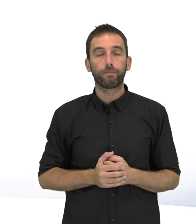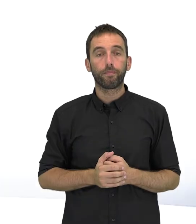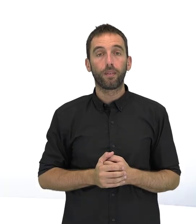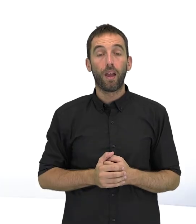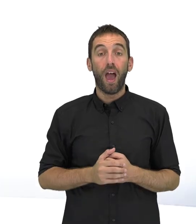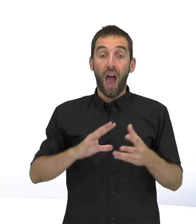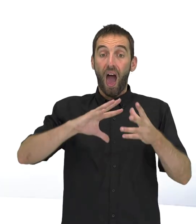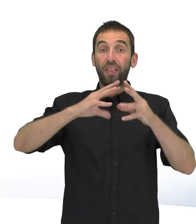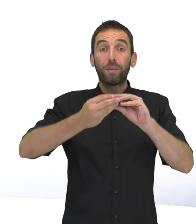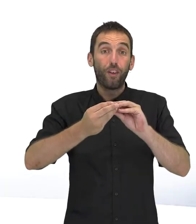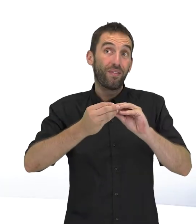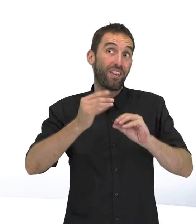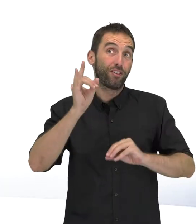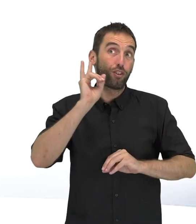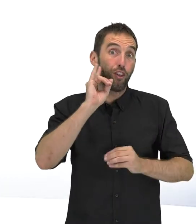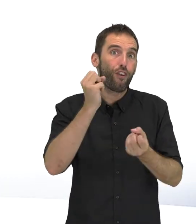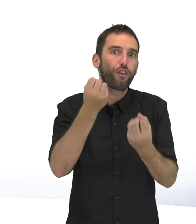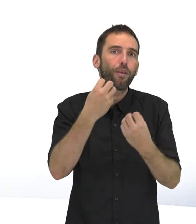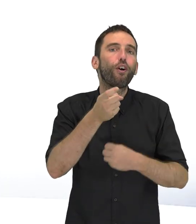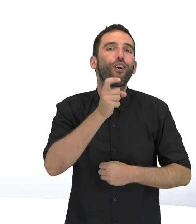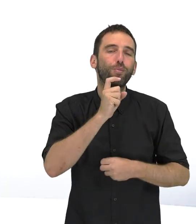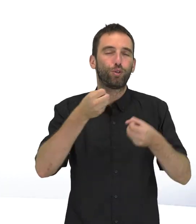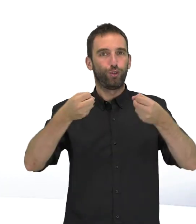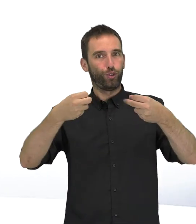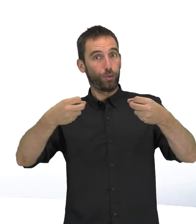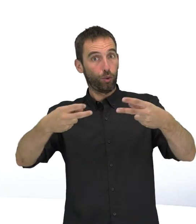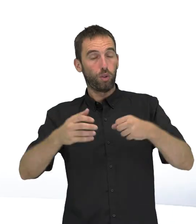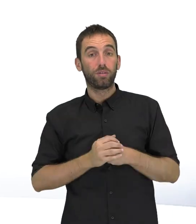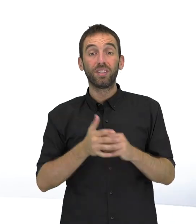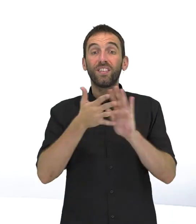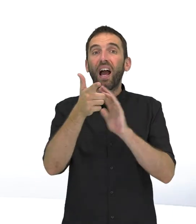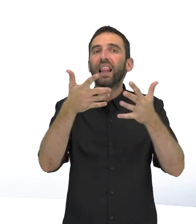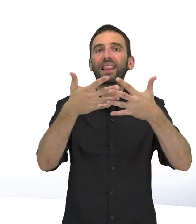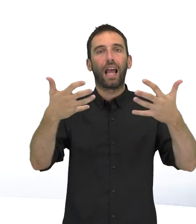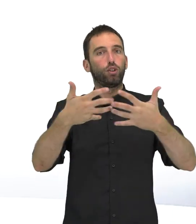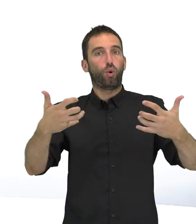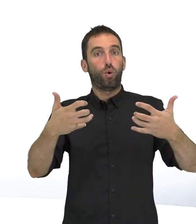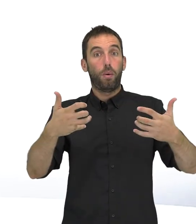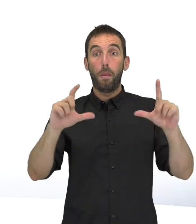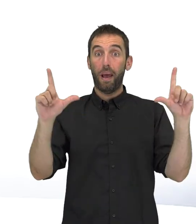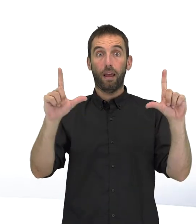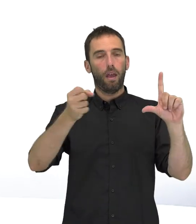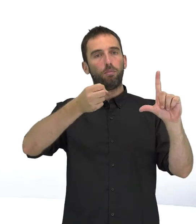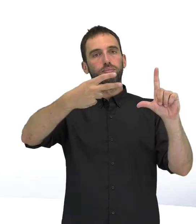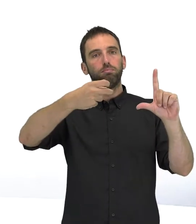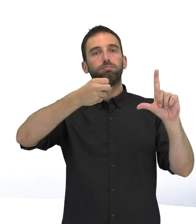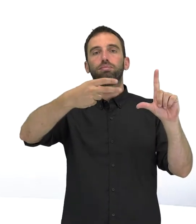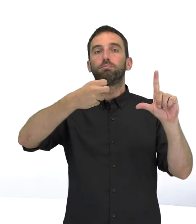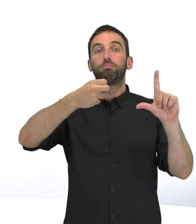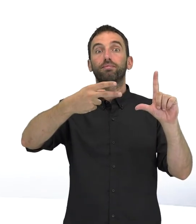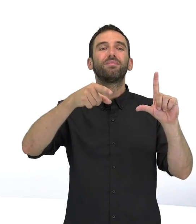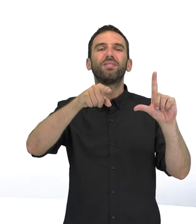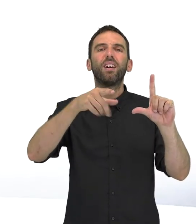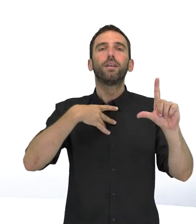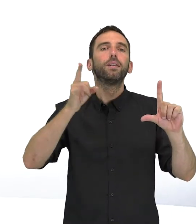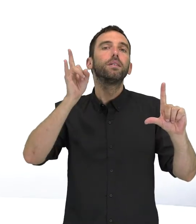Otra adaptación de la información sonora es la de los subtítulos. Se trata de texto que se muestra en la pantalla equivalente a la